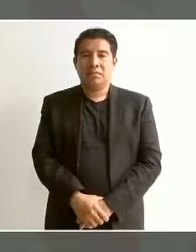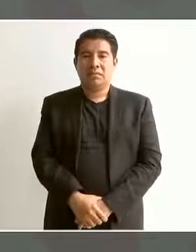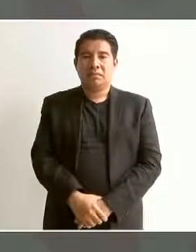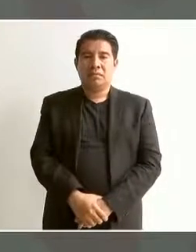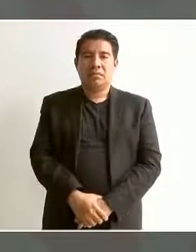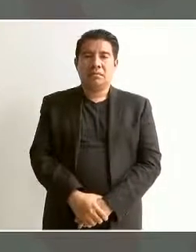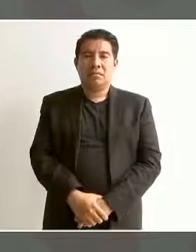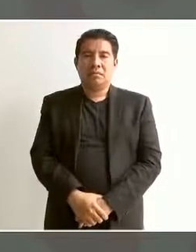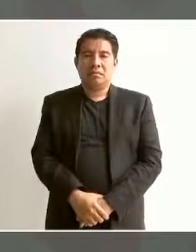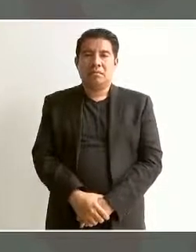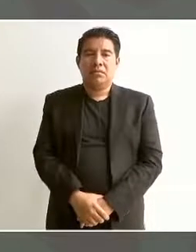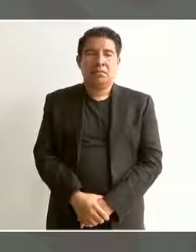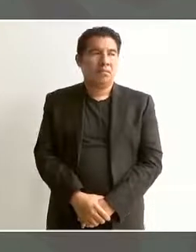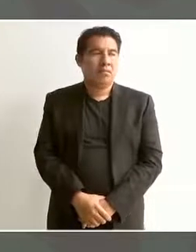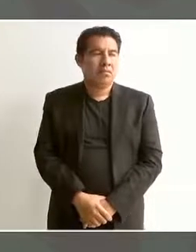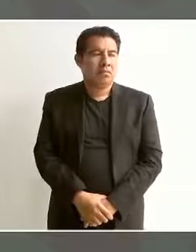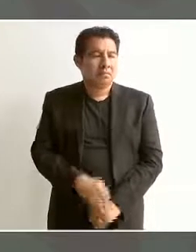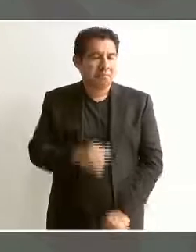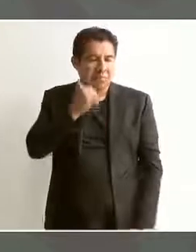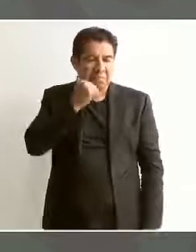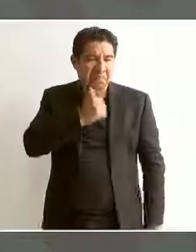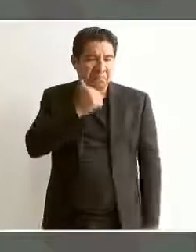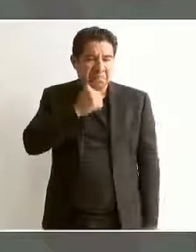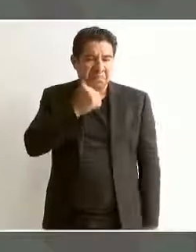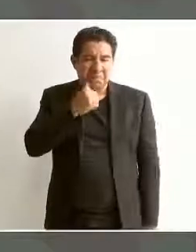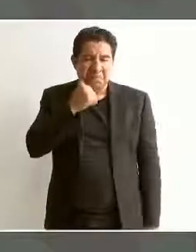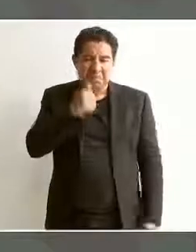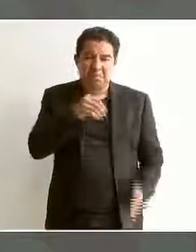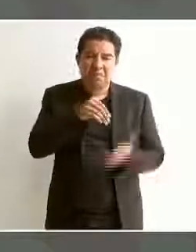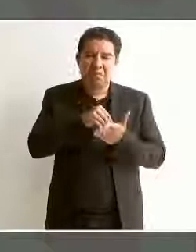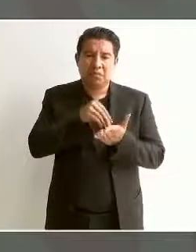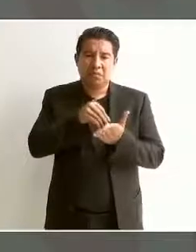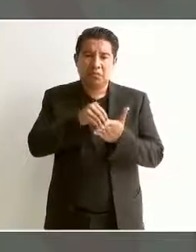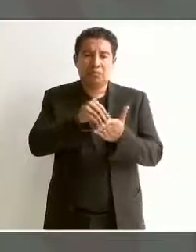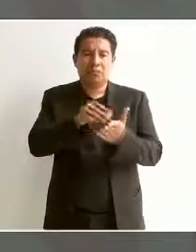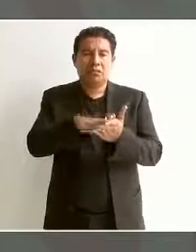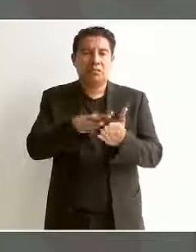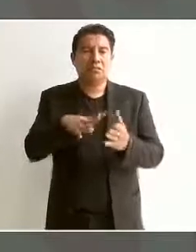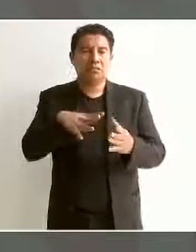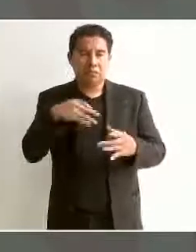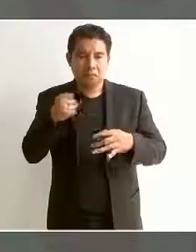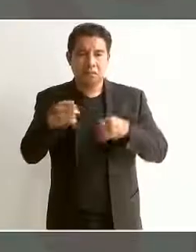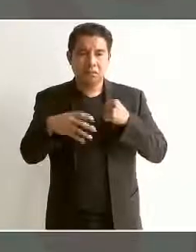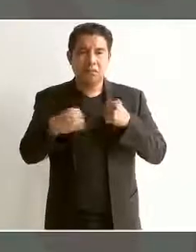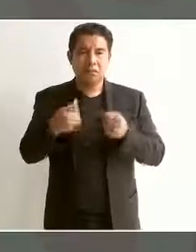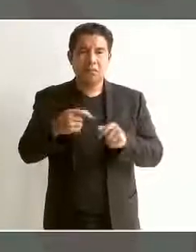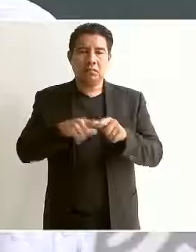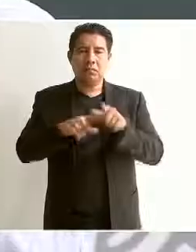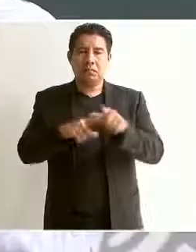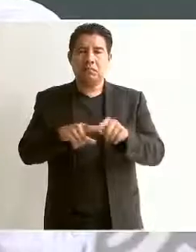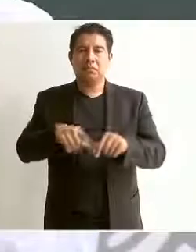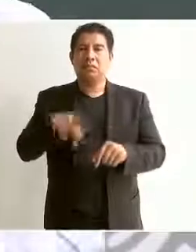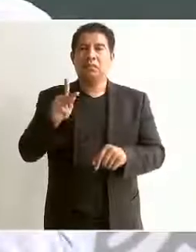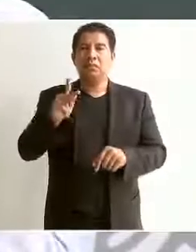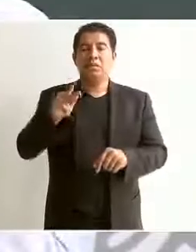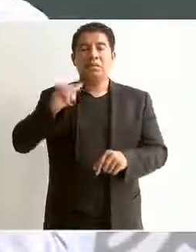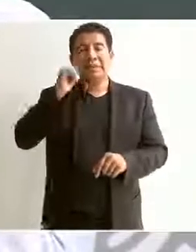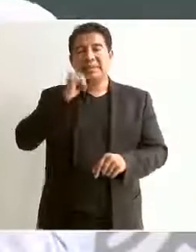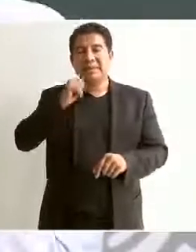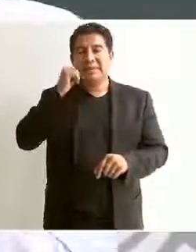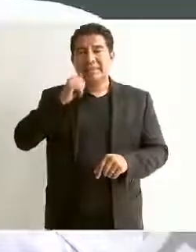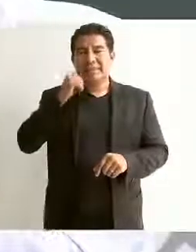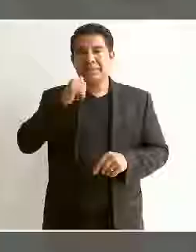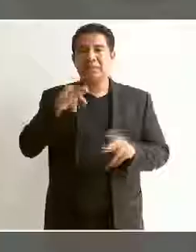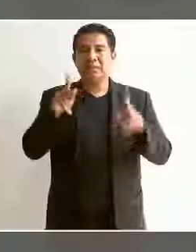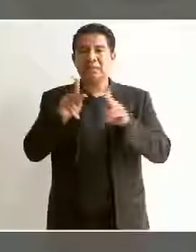y siempre este luchando pero siempre de manera pacífica